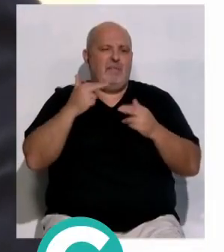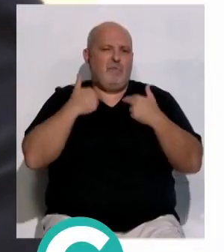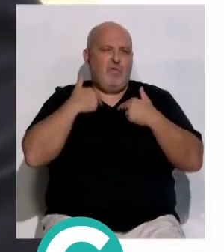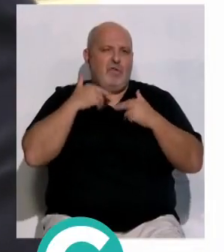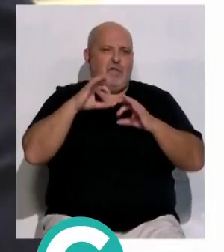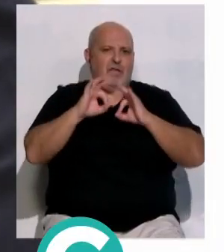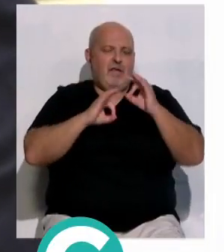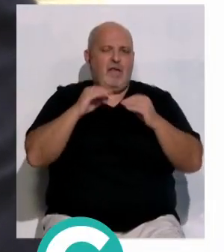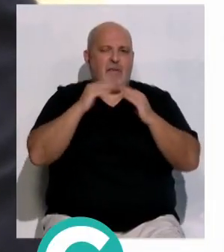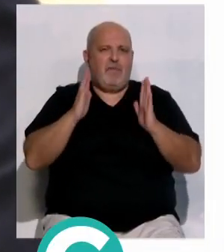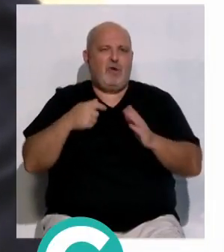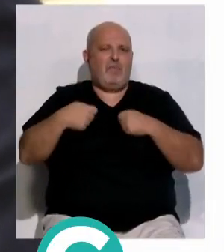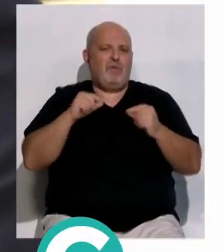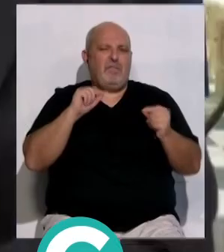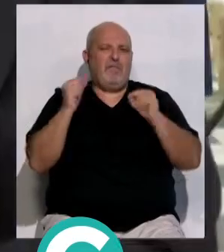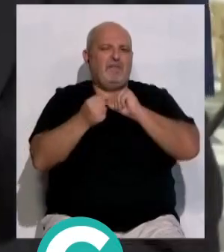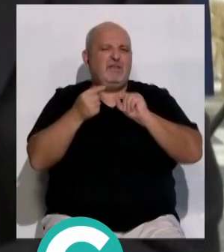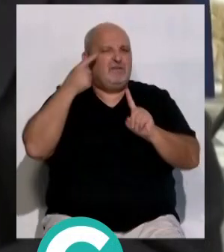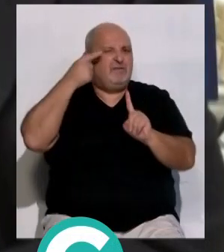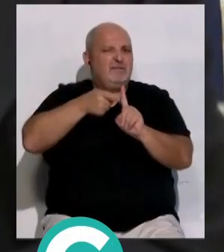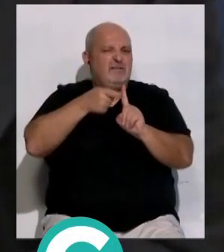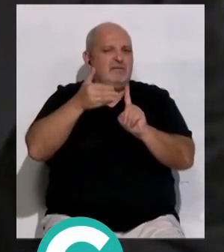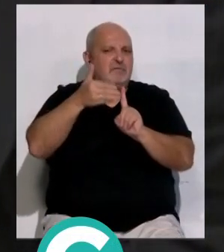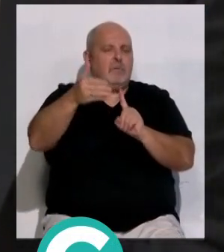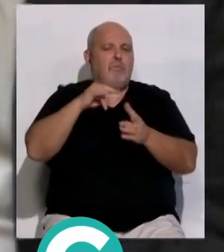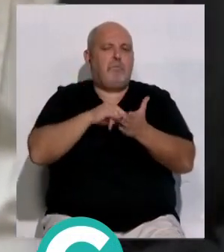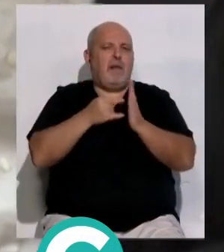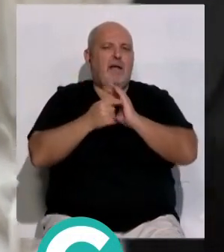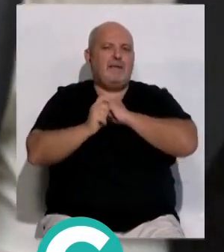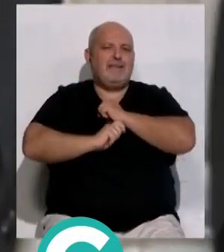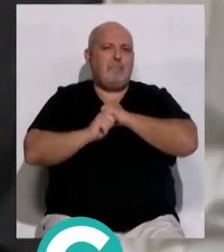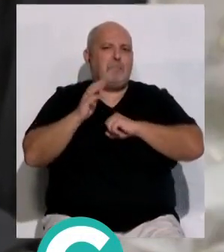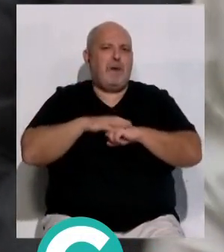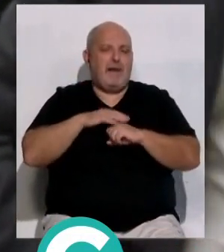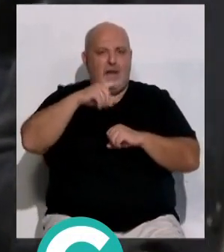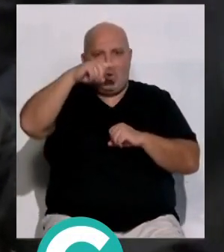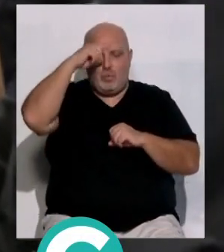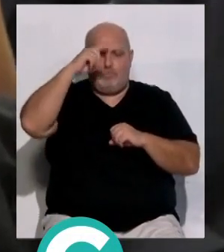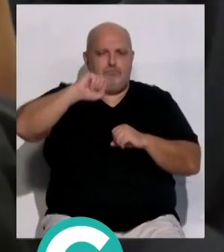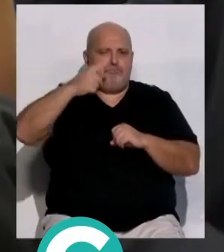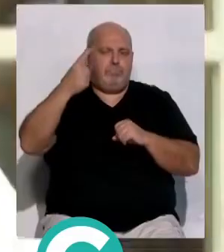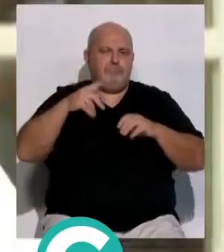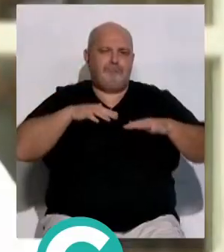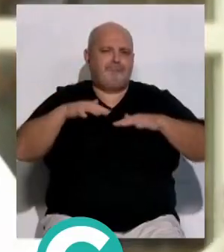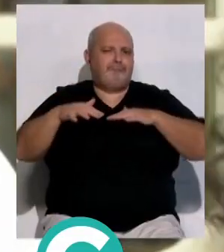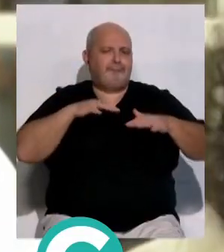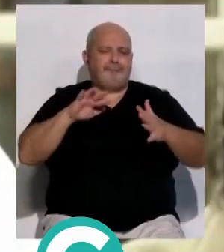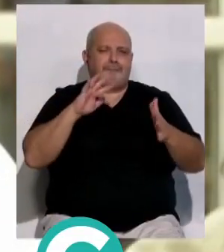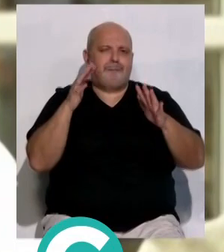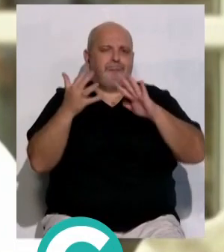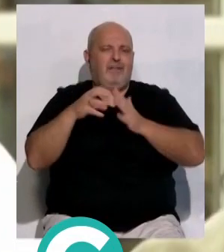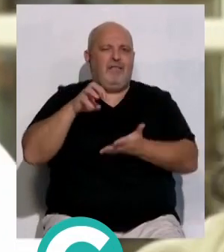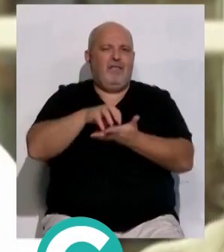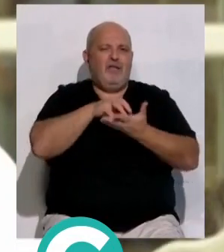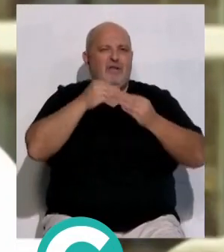Diputación y la Cámara de Comercio para debatir sobre la puesta en marcha de un plan estratégico que ponga la cultura como motor de transformación de los